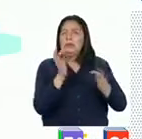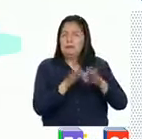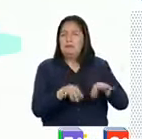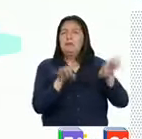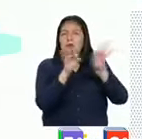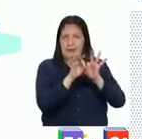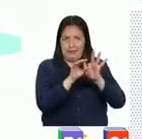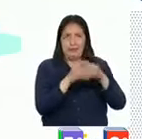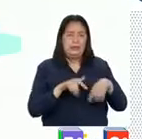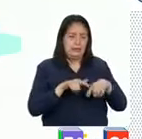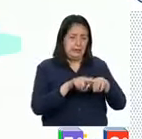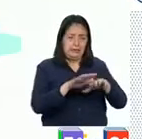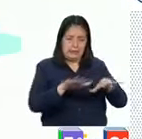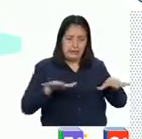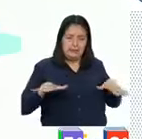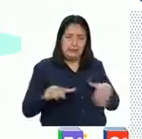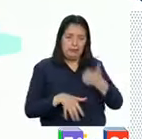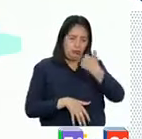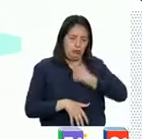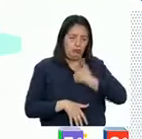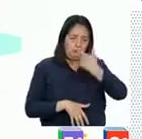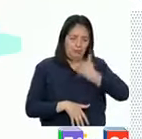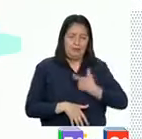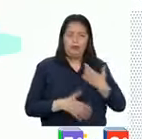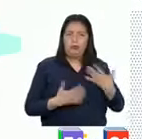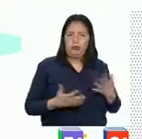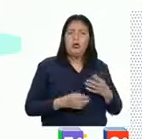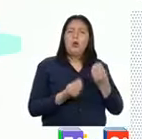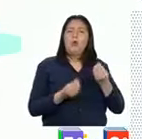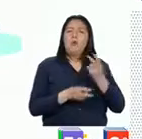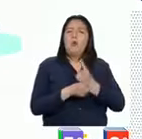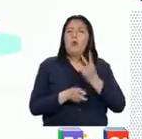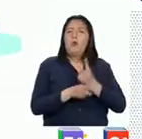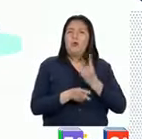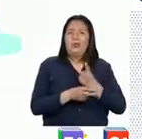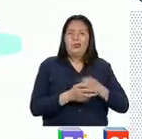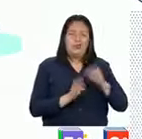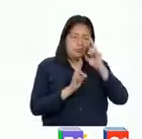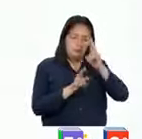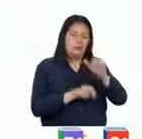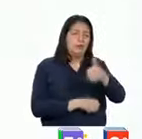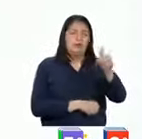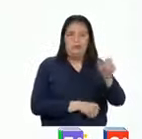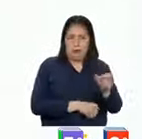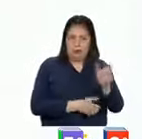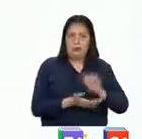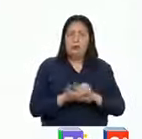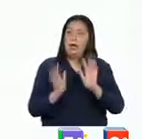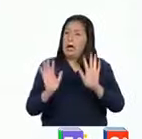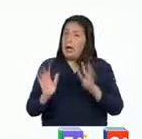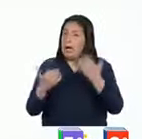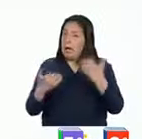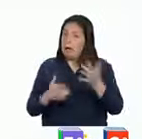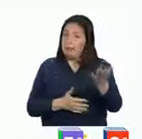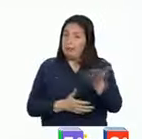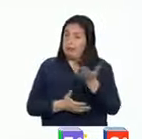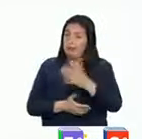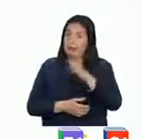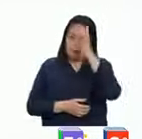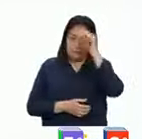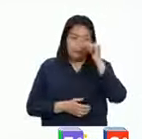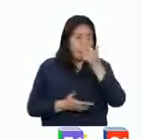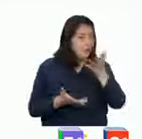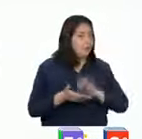importancia del espacio personal y sobre cómo podemos cuidarlo y respetar el de los demás. Y ahora hemos invitado a algunas